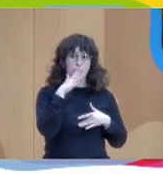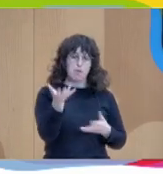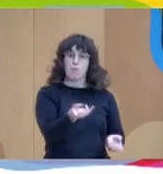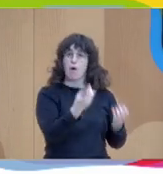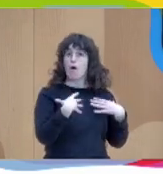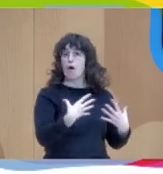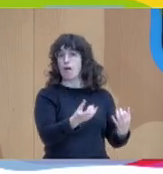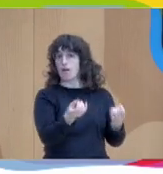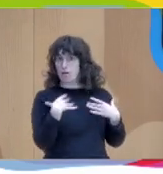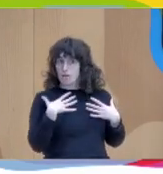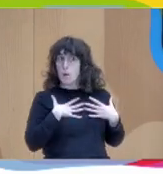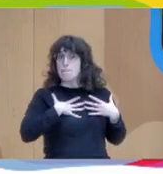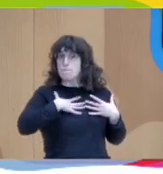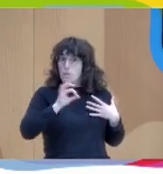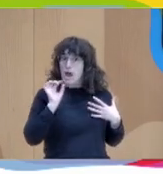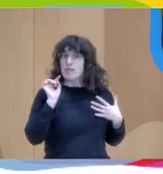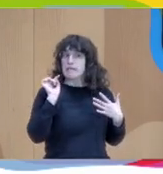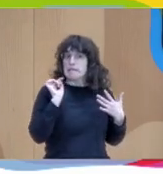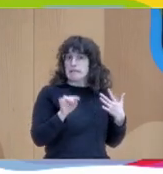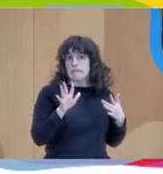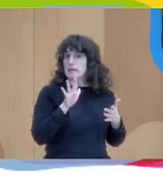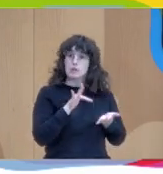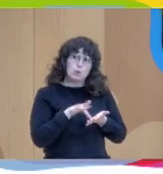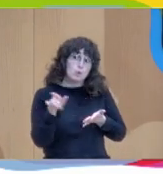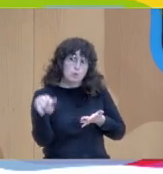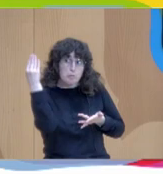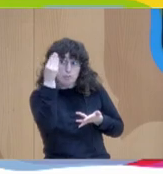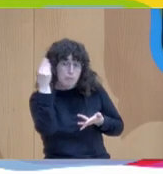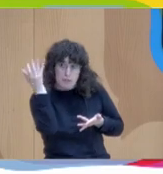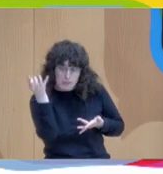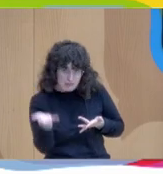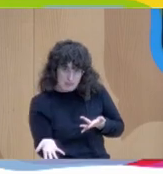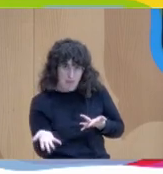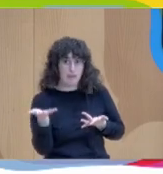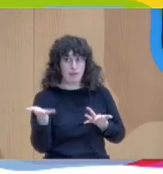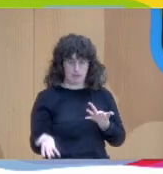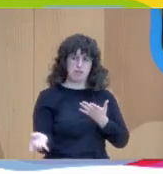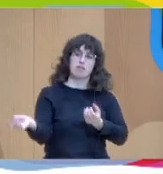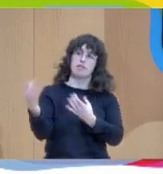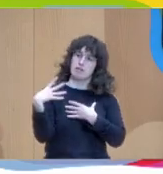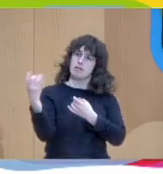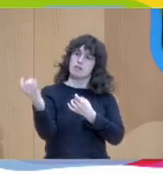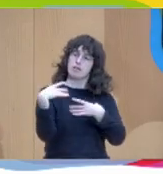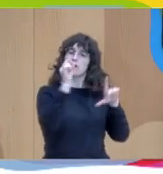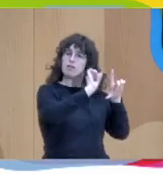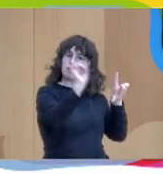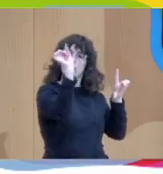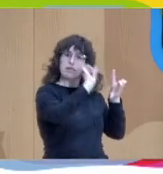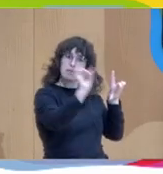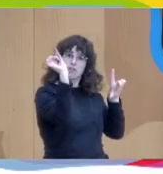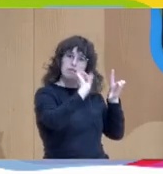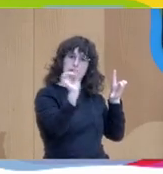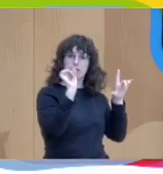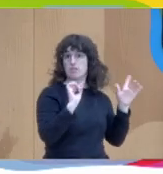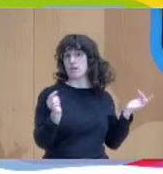puede estar ocurriendo ¿qué piensas tú? Ir escribiendo lo que la persona te dice no lo que tú crees que la persona